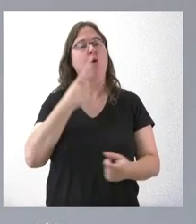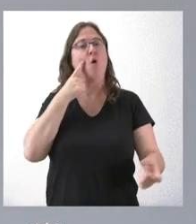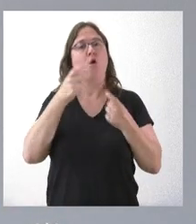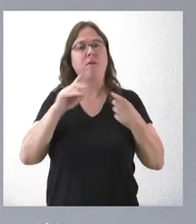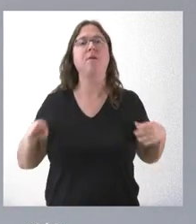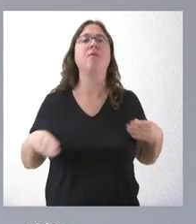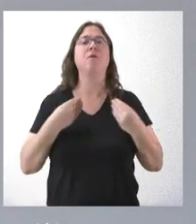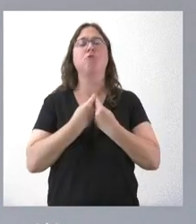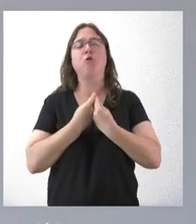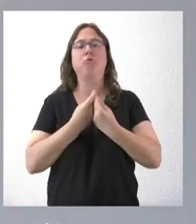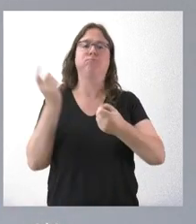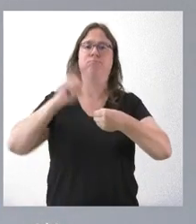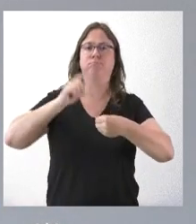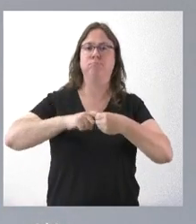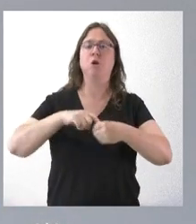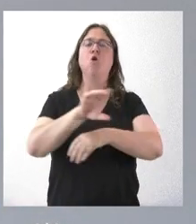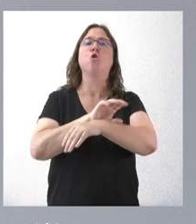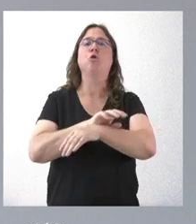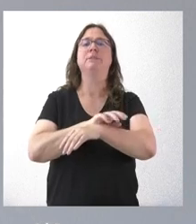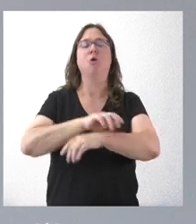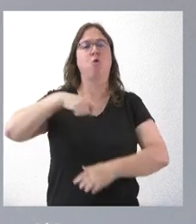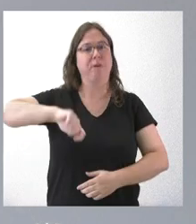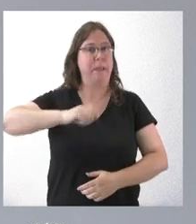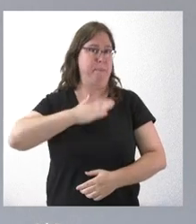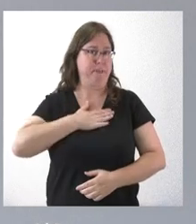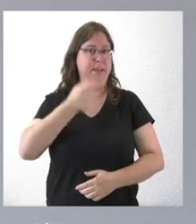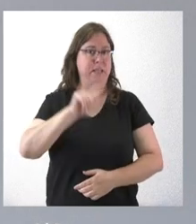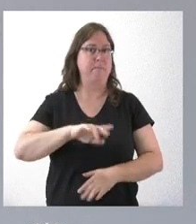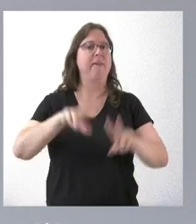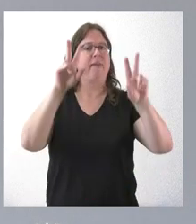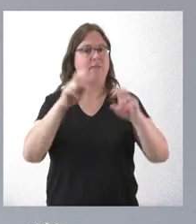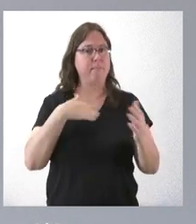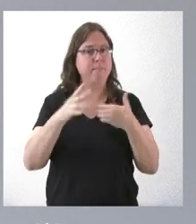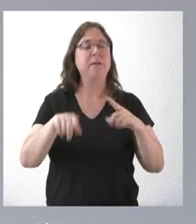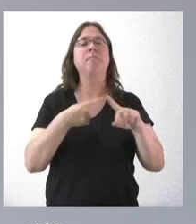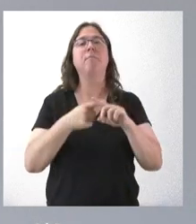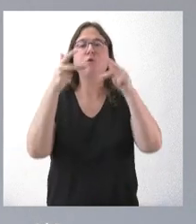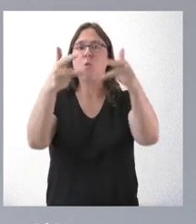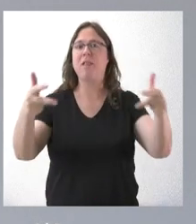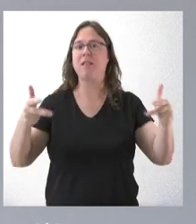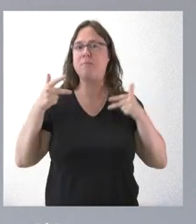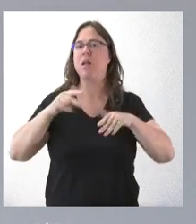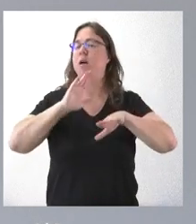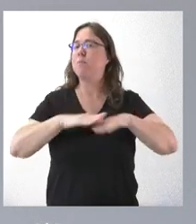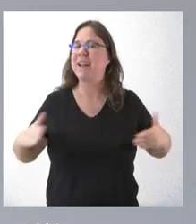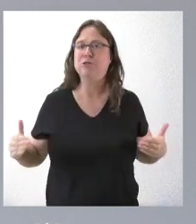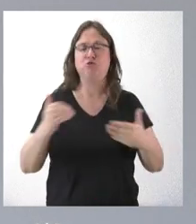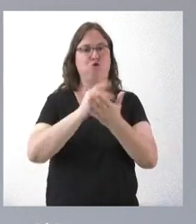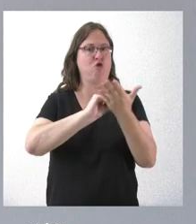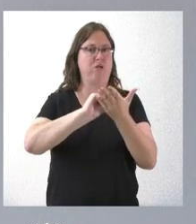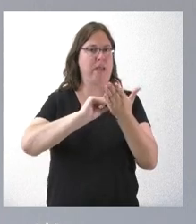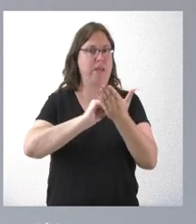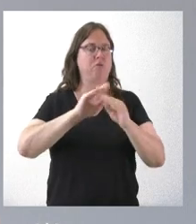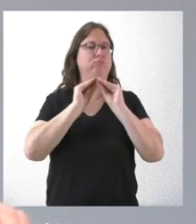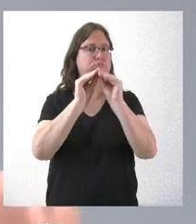intervención del Consejo de la Presidencia y con la MIA, donde trataremos estas cuestiones, y luego una rueda de prensa para exponer todos los datos del